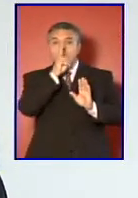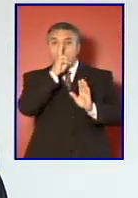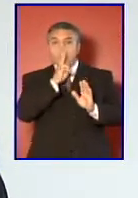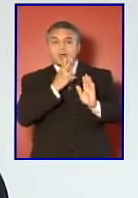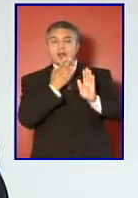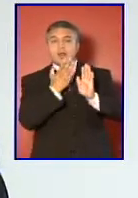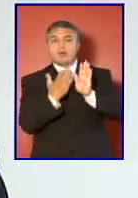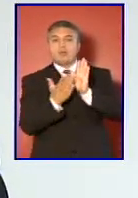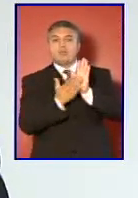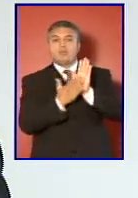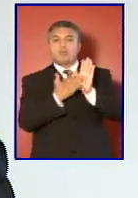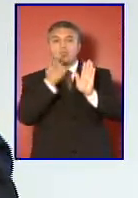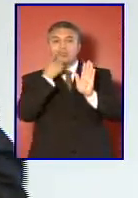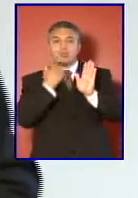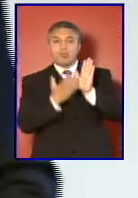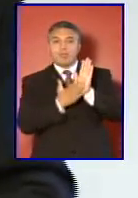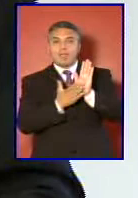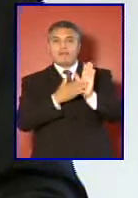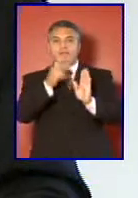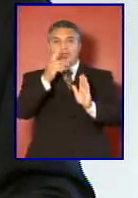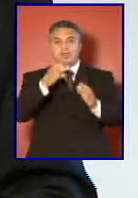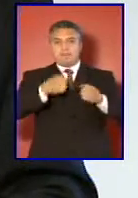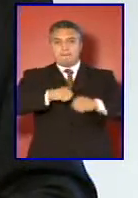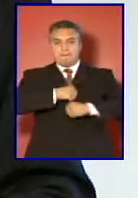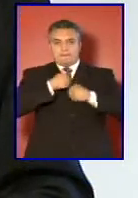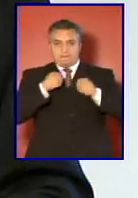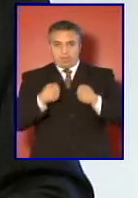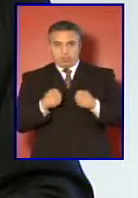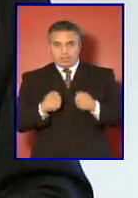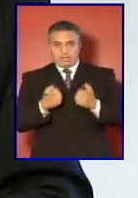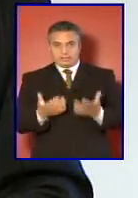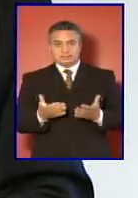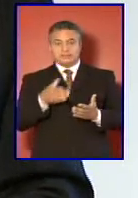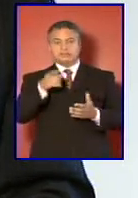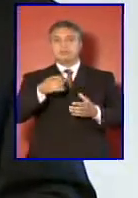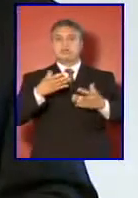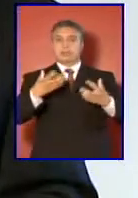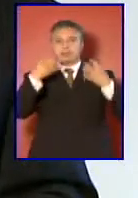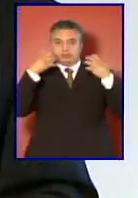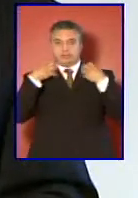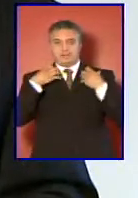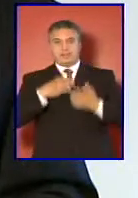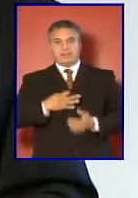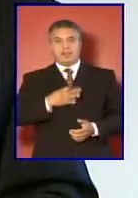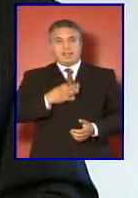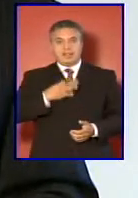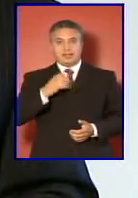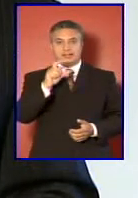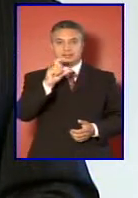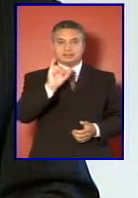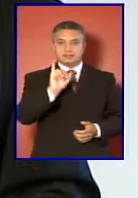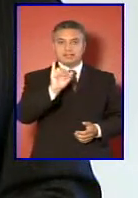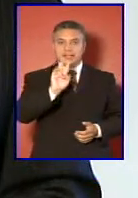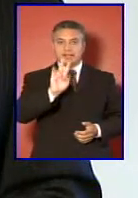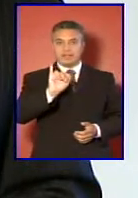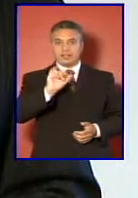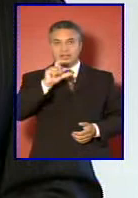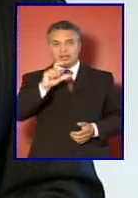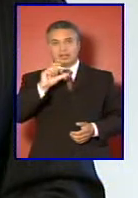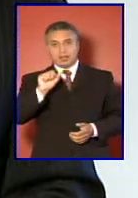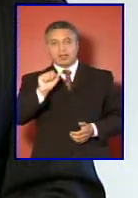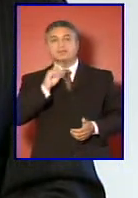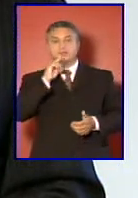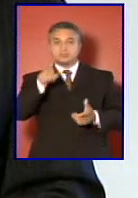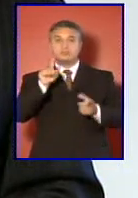de responsabilidad cívica, en que el país entero recibió